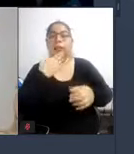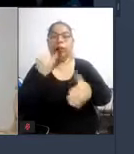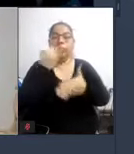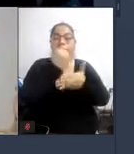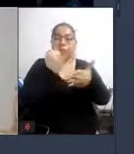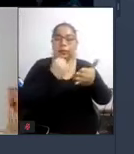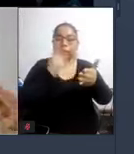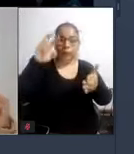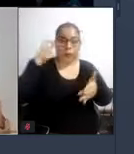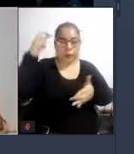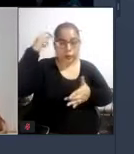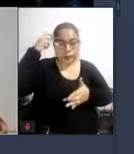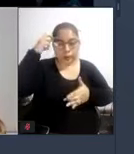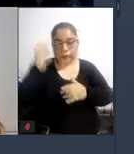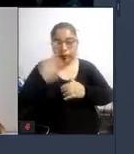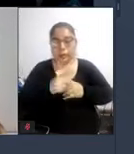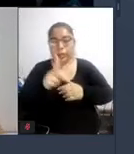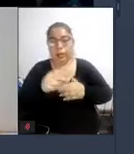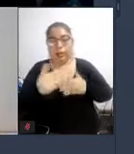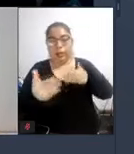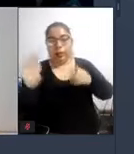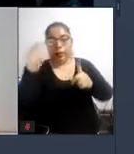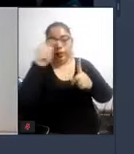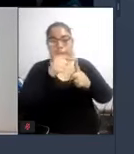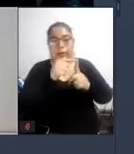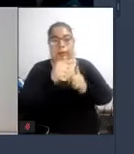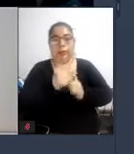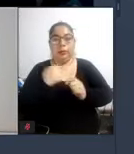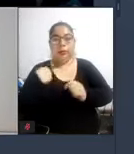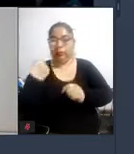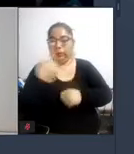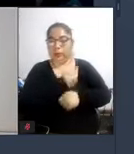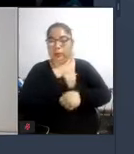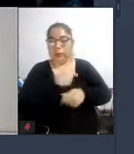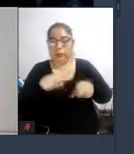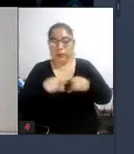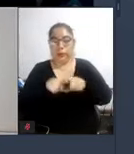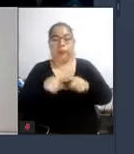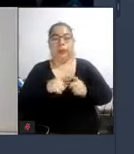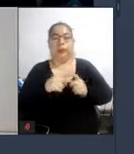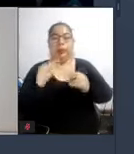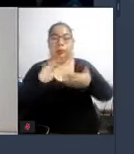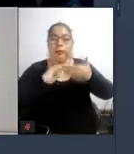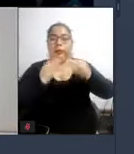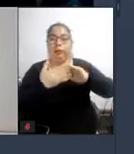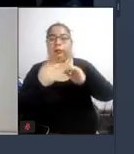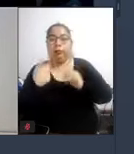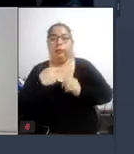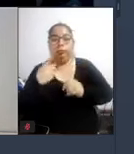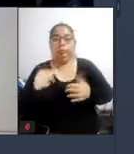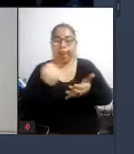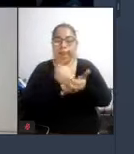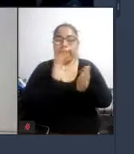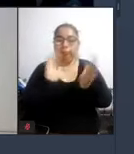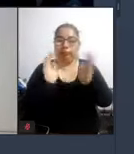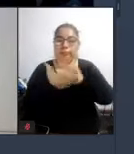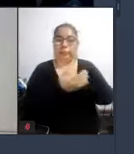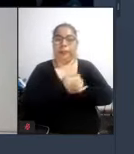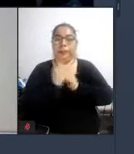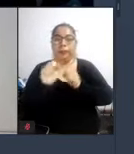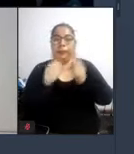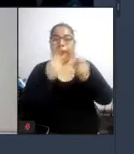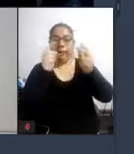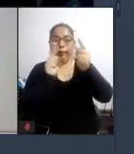políticas públicas hasta nosotros mismos como sociedad para poder generar y lograr esos cambios otro